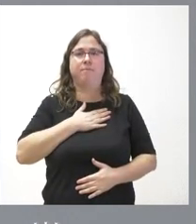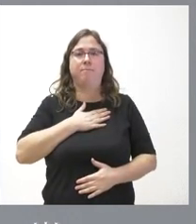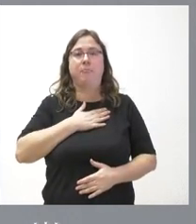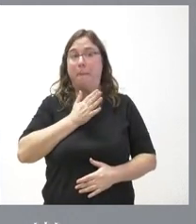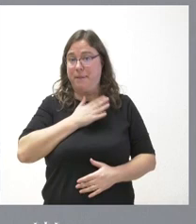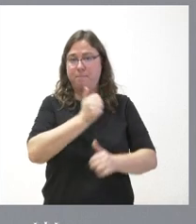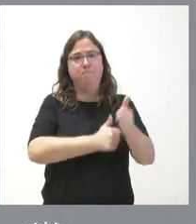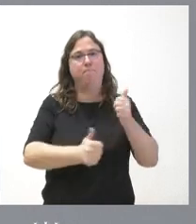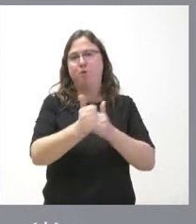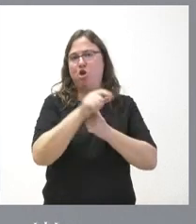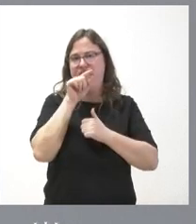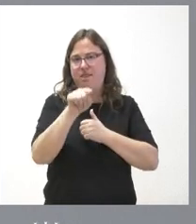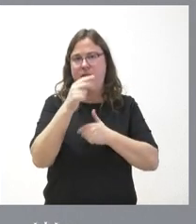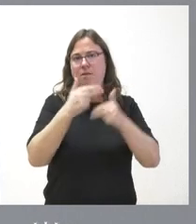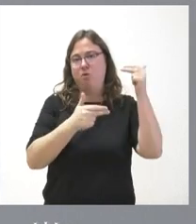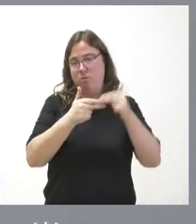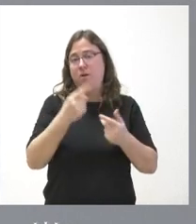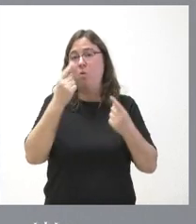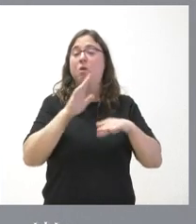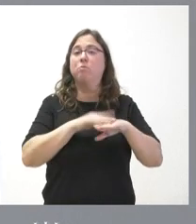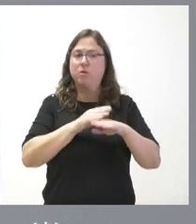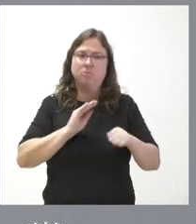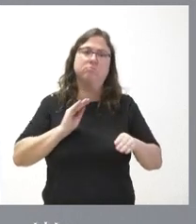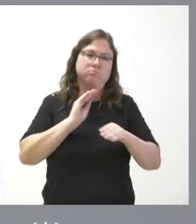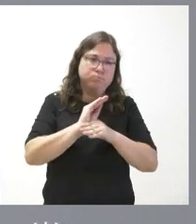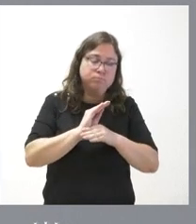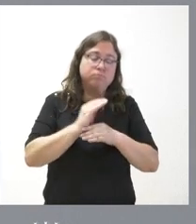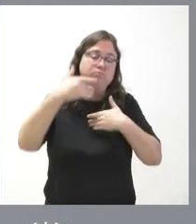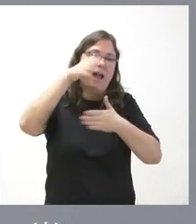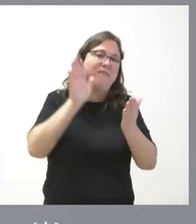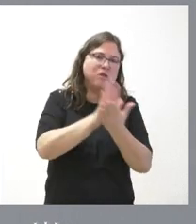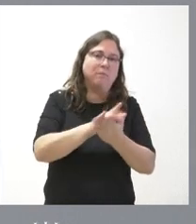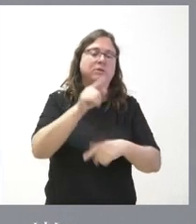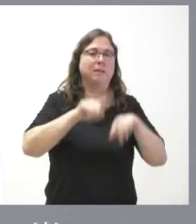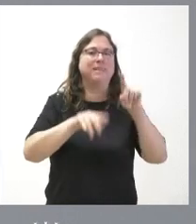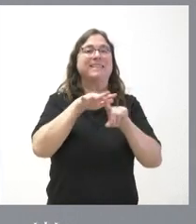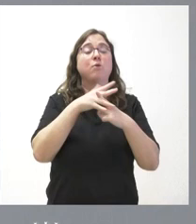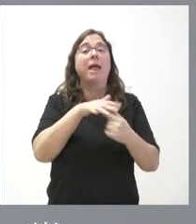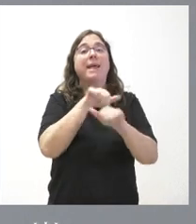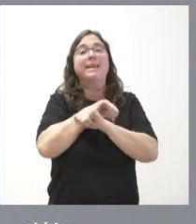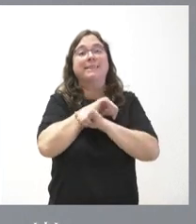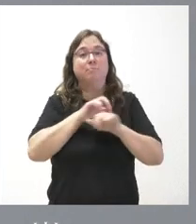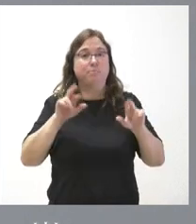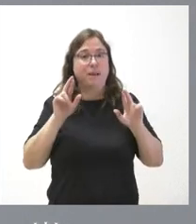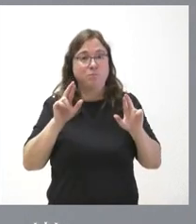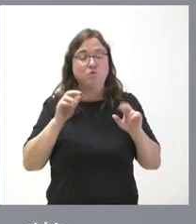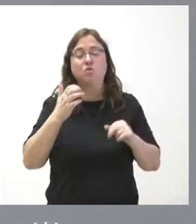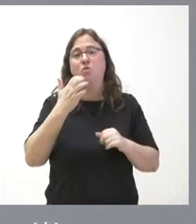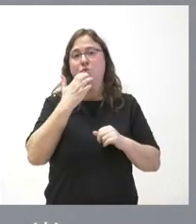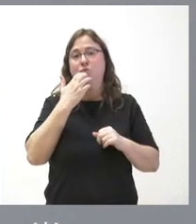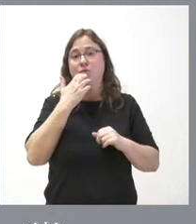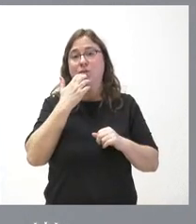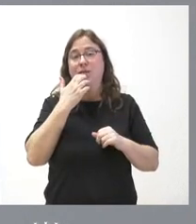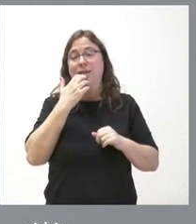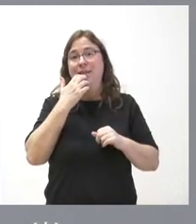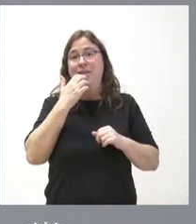prioritarios proyectos prioritarios para la Junta de Castilla y León por lo tanto se abordarán en cualquier circunstancia esperemos que el